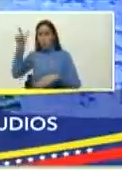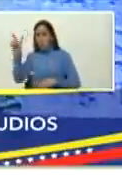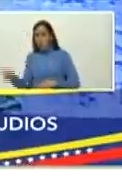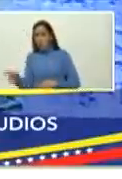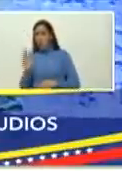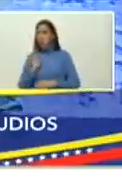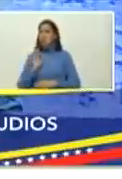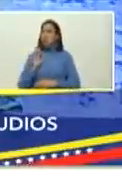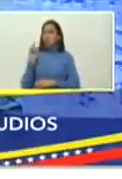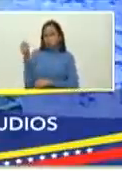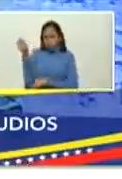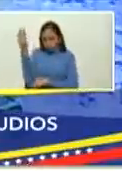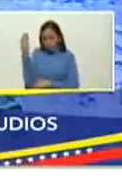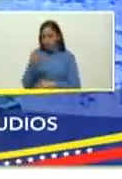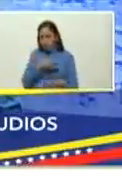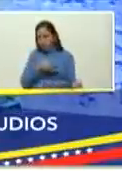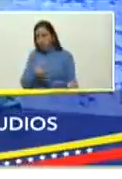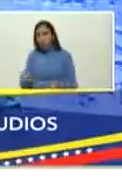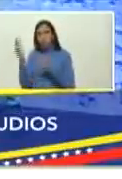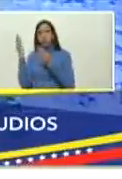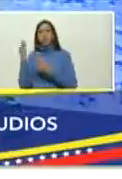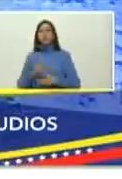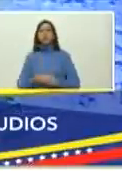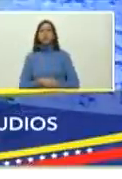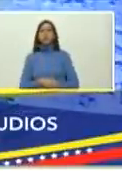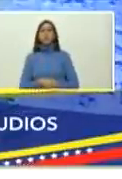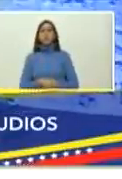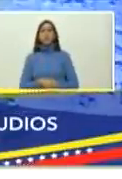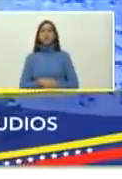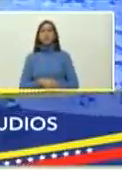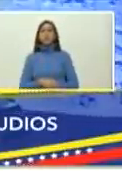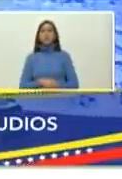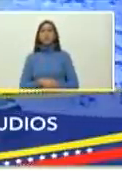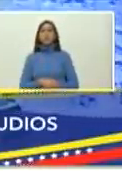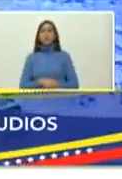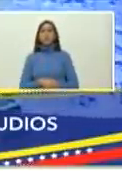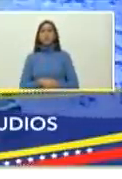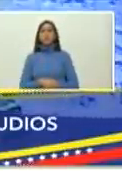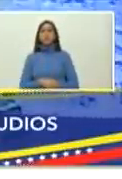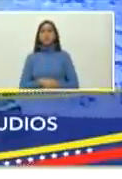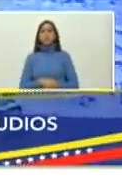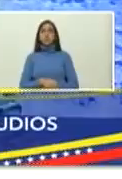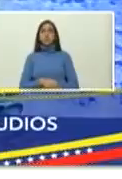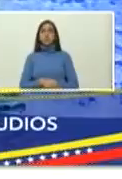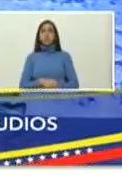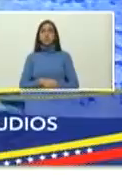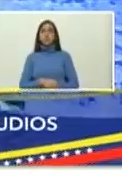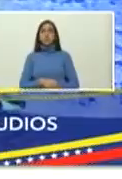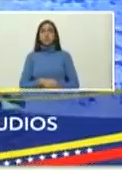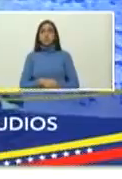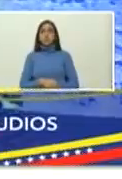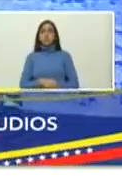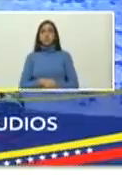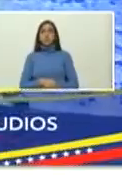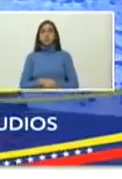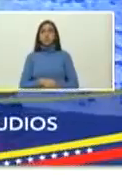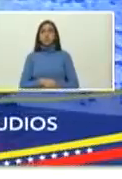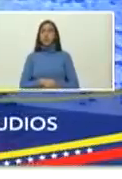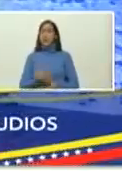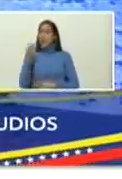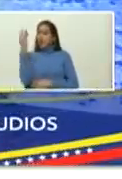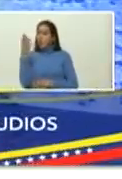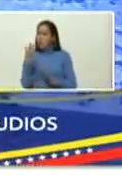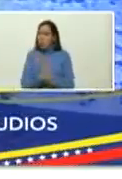Yo le voy a dar la palabra a el ministro Villegas Poljat para que